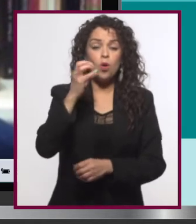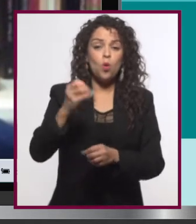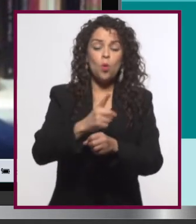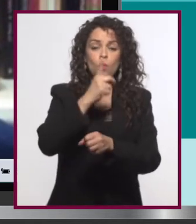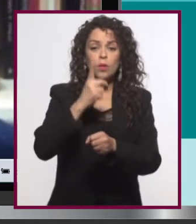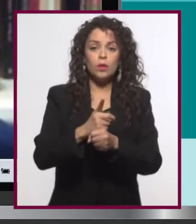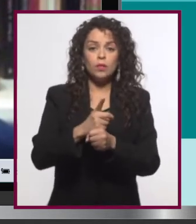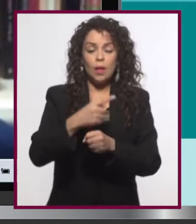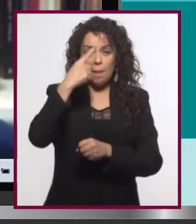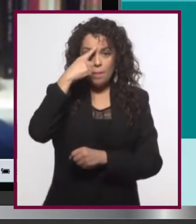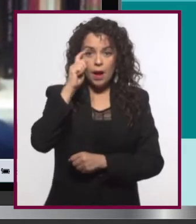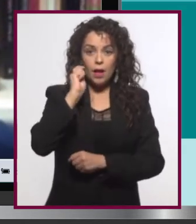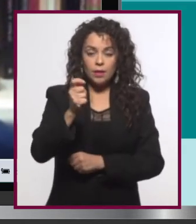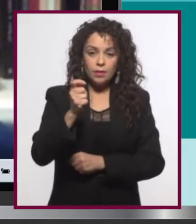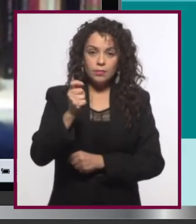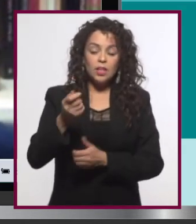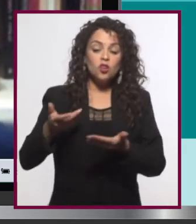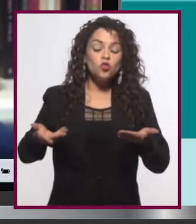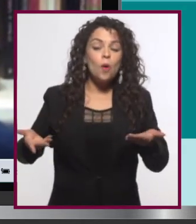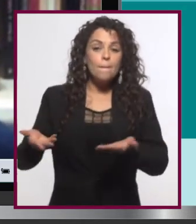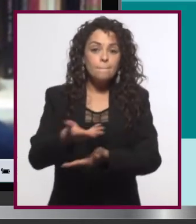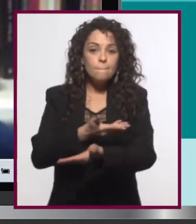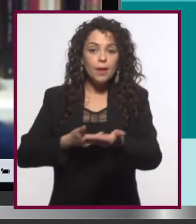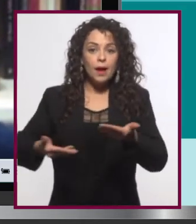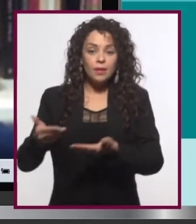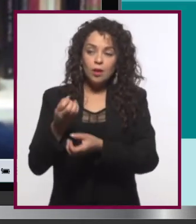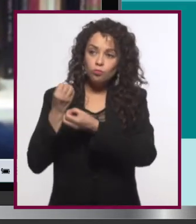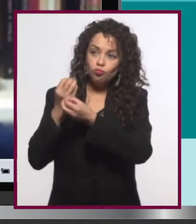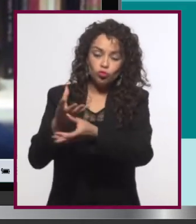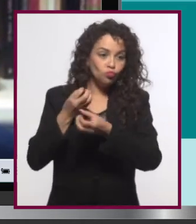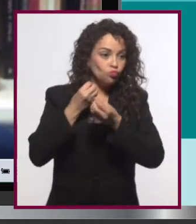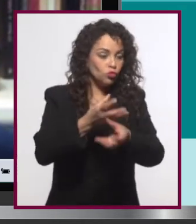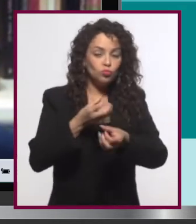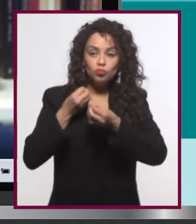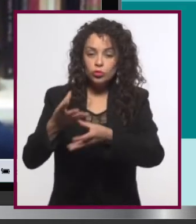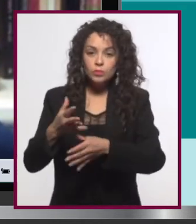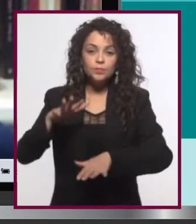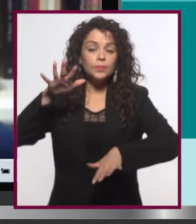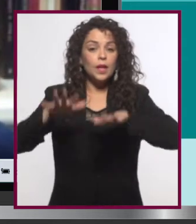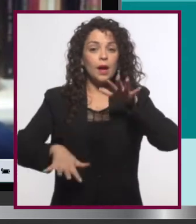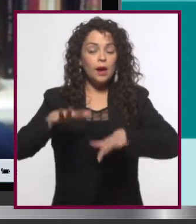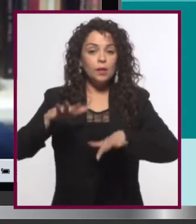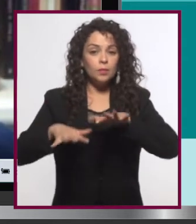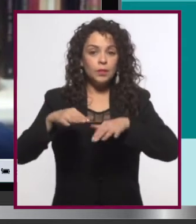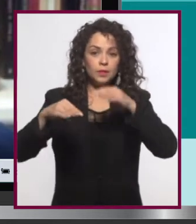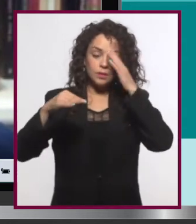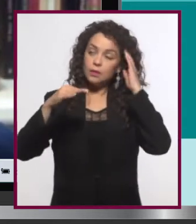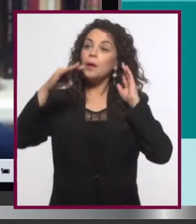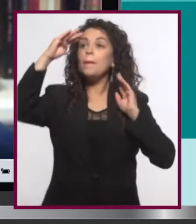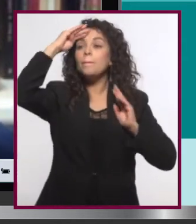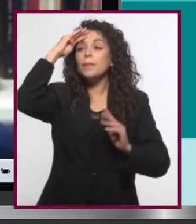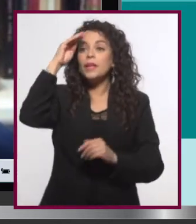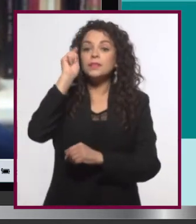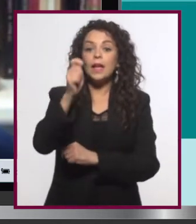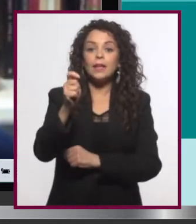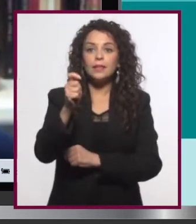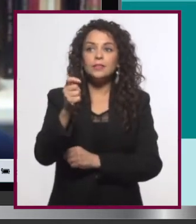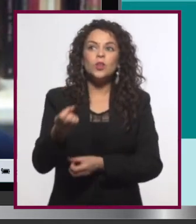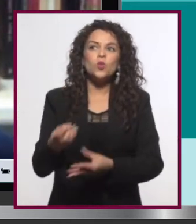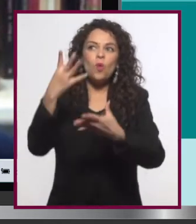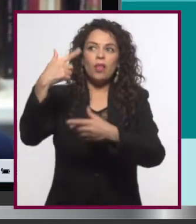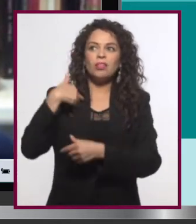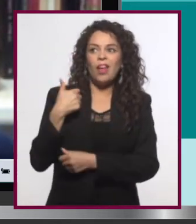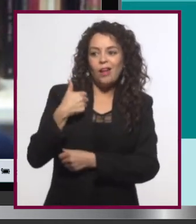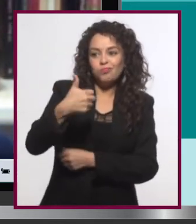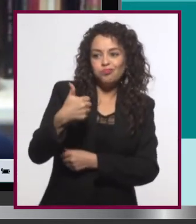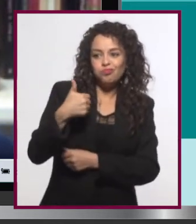oportunidad de dar, de compartir. Muchas veces nos acercamos a esto simplemente pensando en los likes